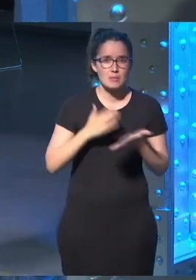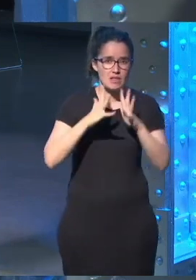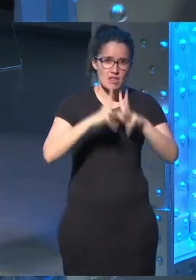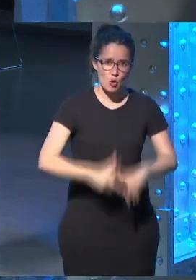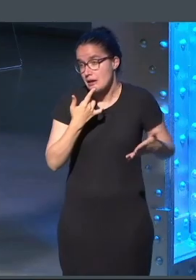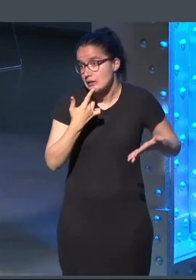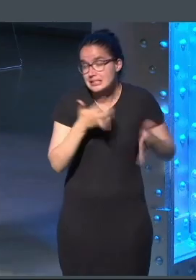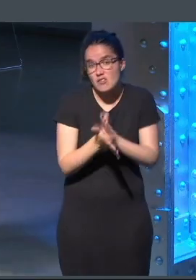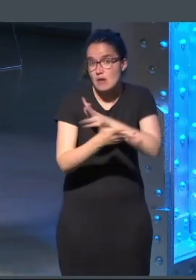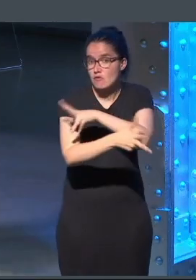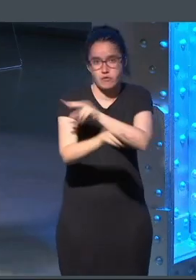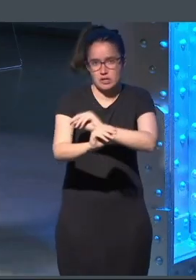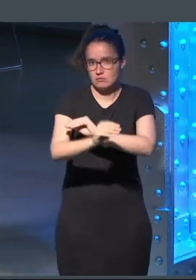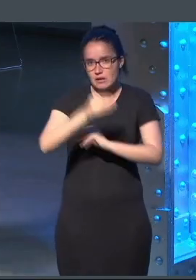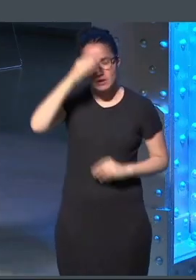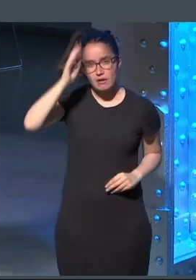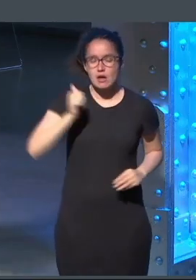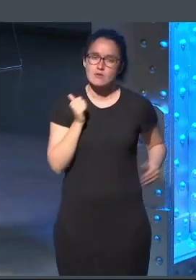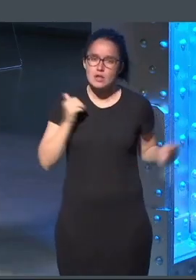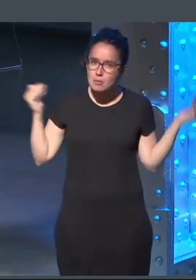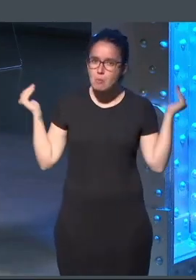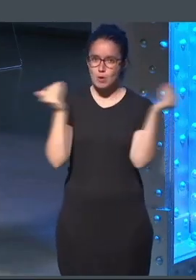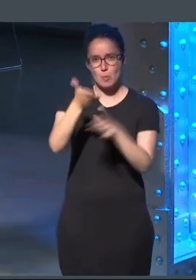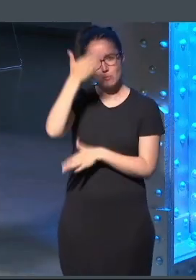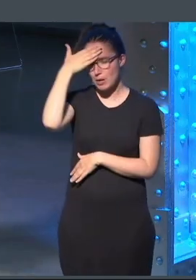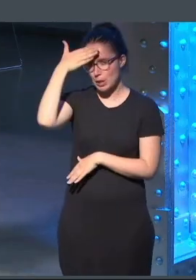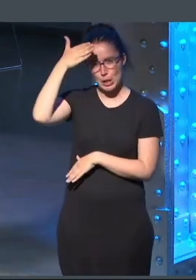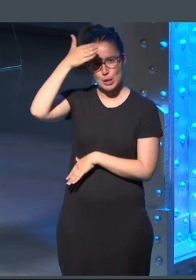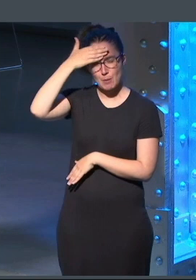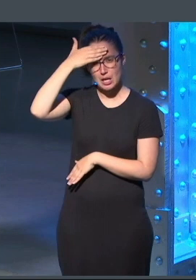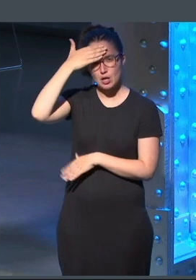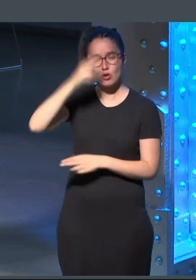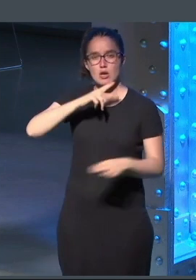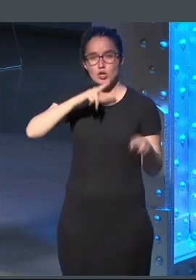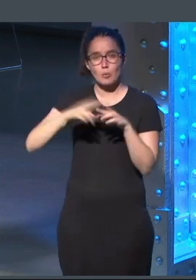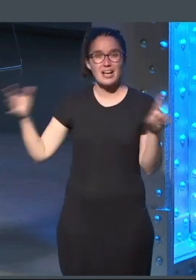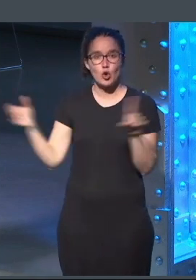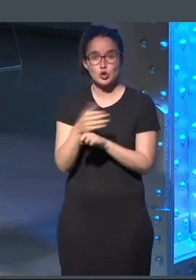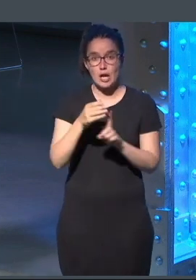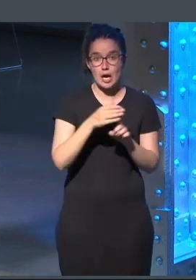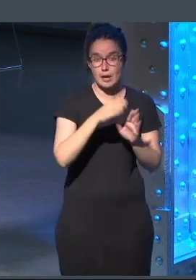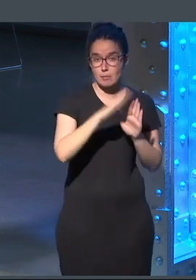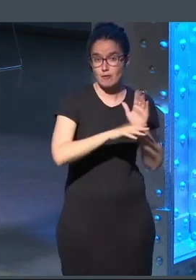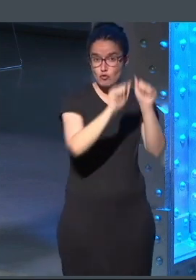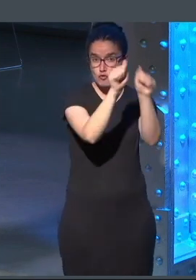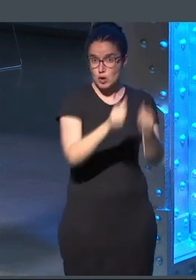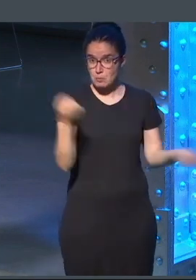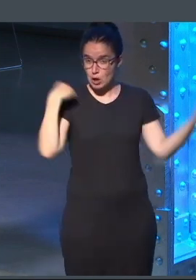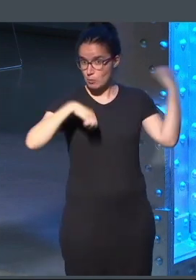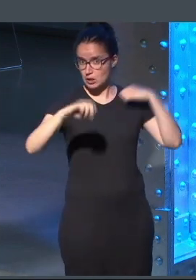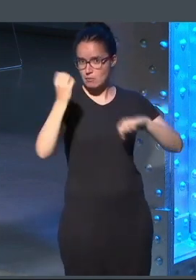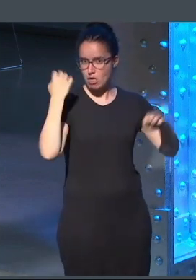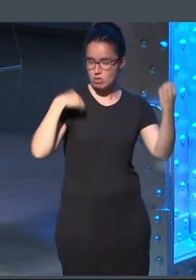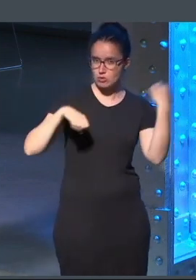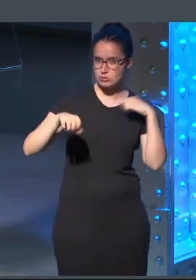computación va a aumentar, la inteligencia artificial se ha enfocado principalmente en lo que se llama encontrar patrones, patrones de comportamiento,